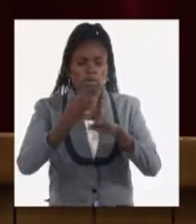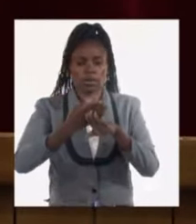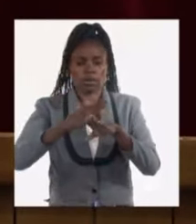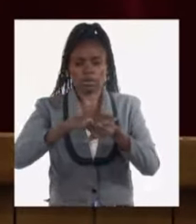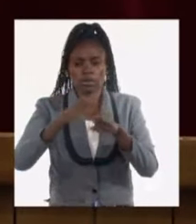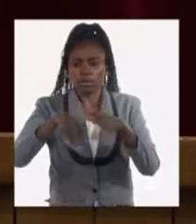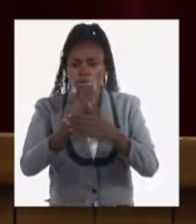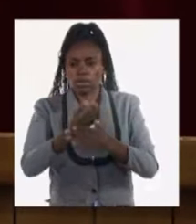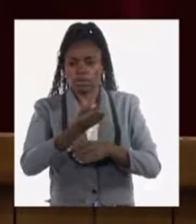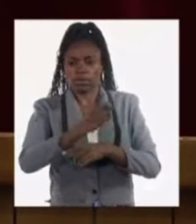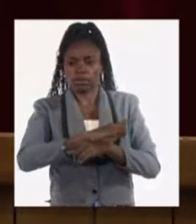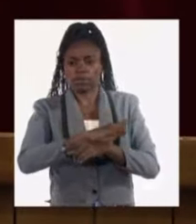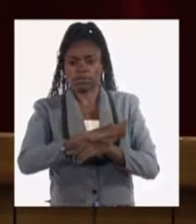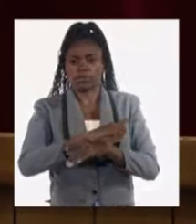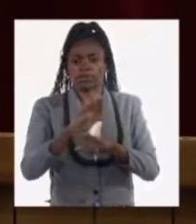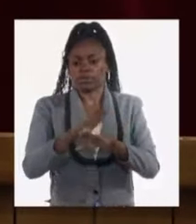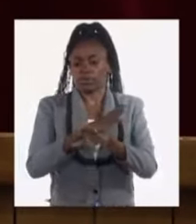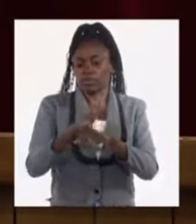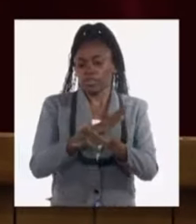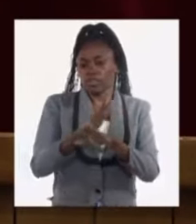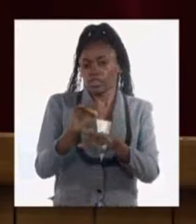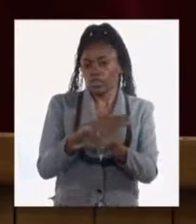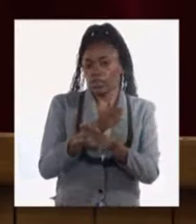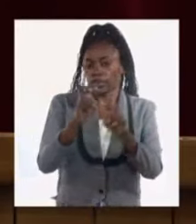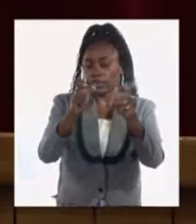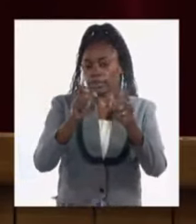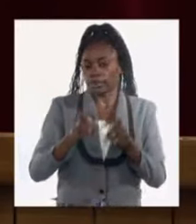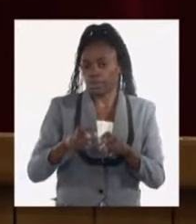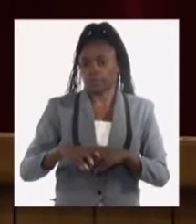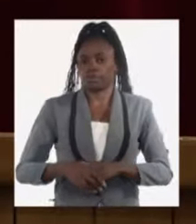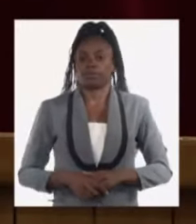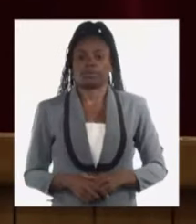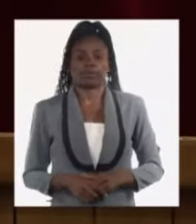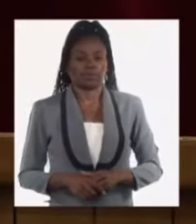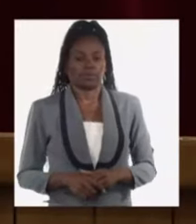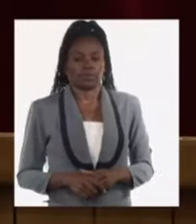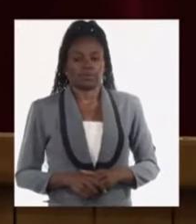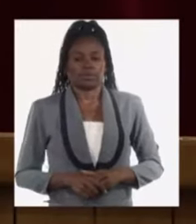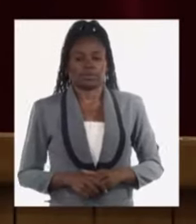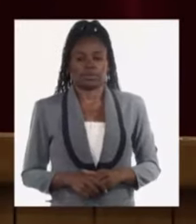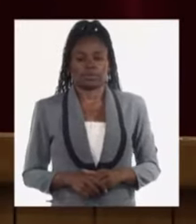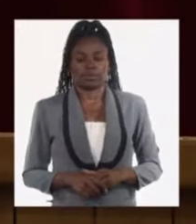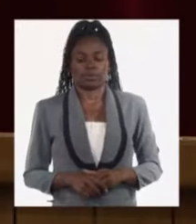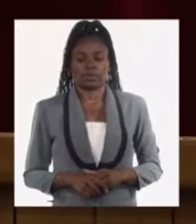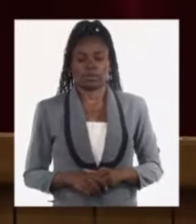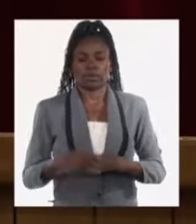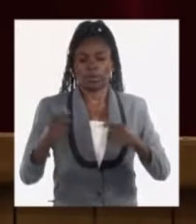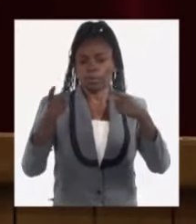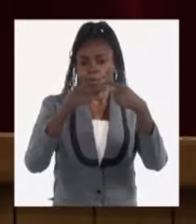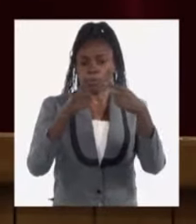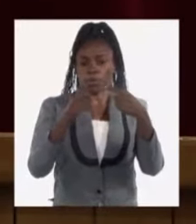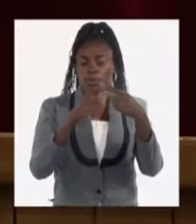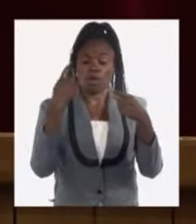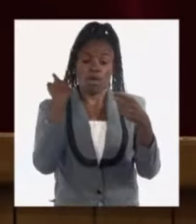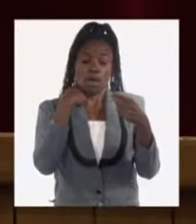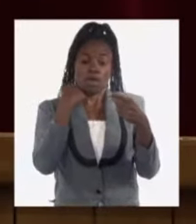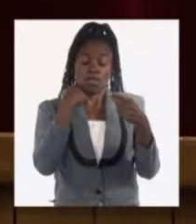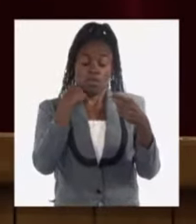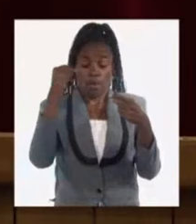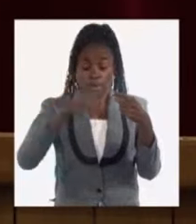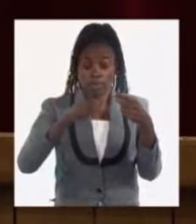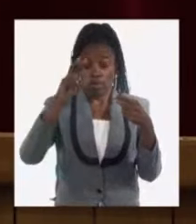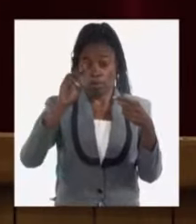diferentes comisiones de la Asamblea. Bueno, primero, sobre el año 2023,